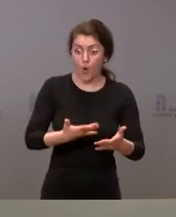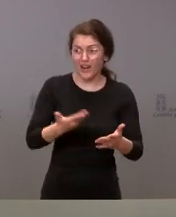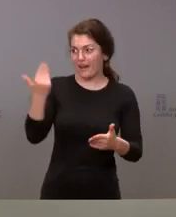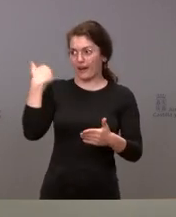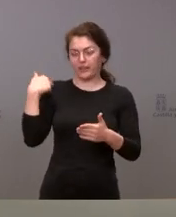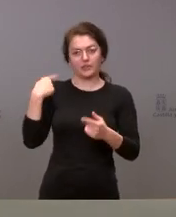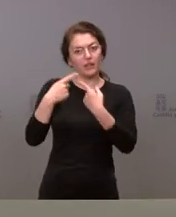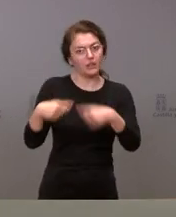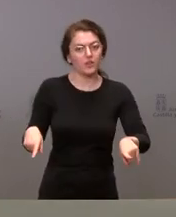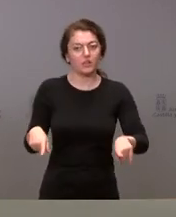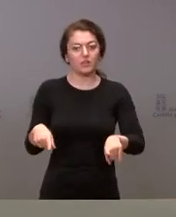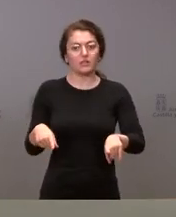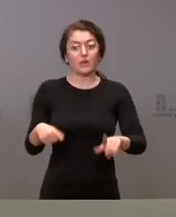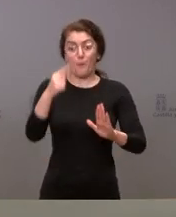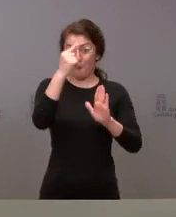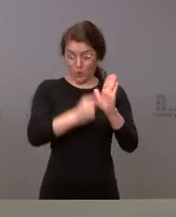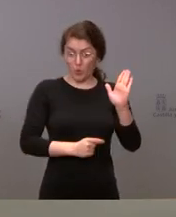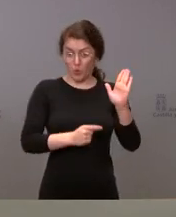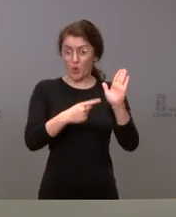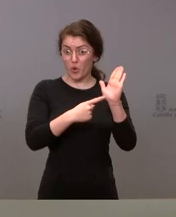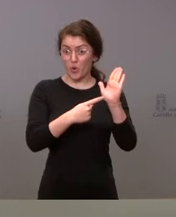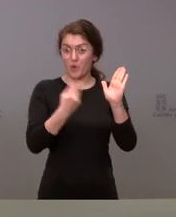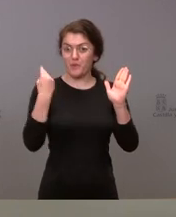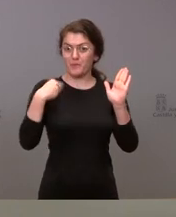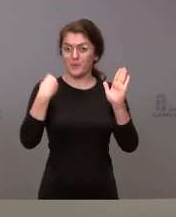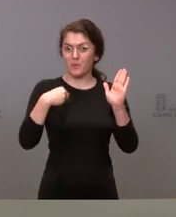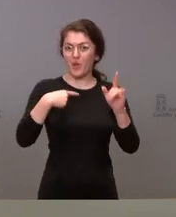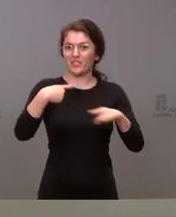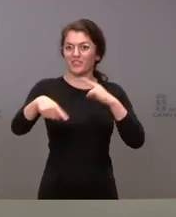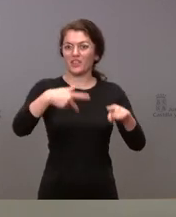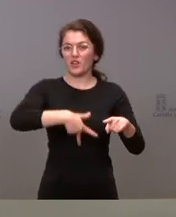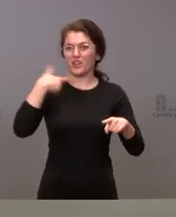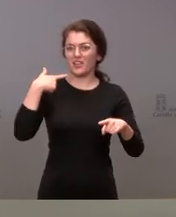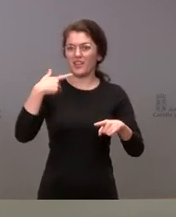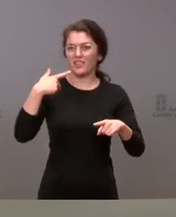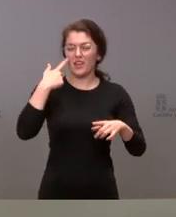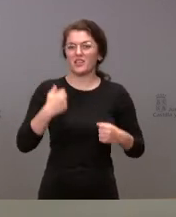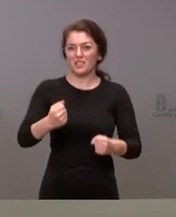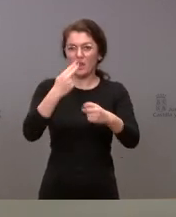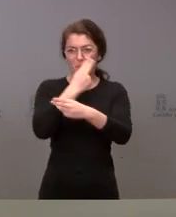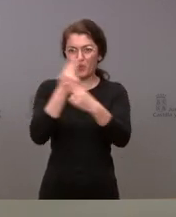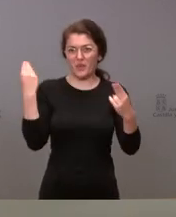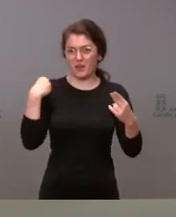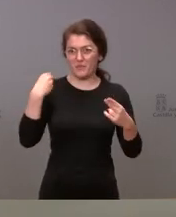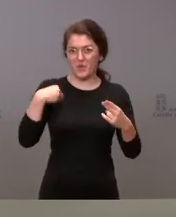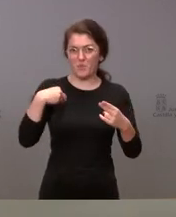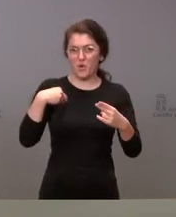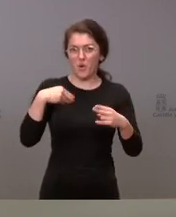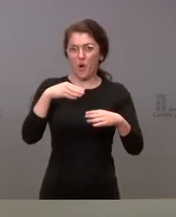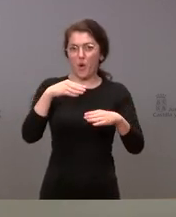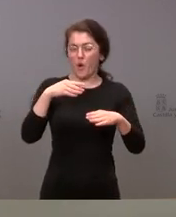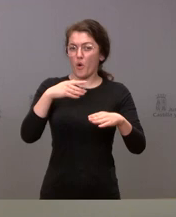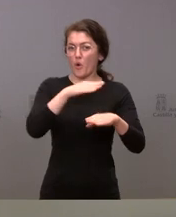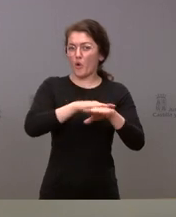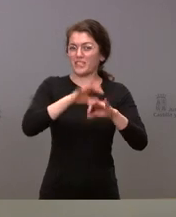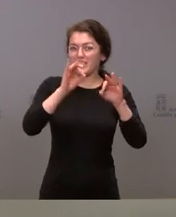manifiesto que este protocolo ha sido informado por la Dirección General de Salud Pública de la Consejería de Sanidad que podrá estar sujeto a alteraciones en